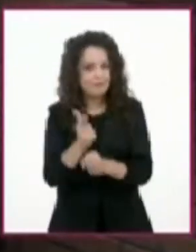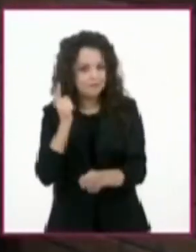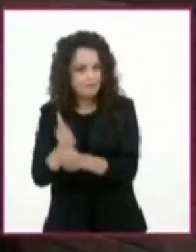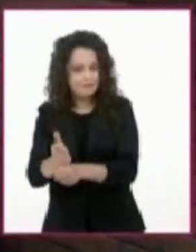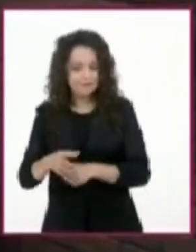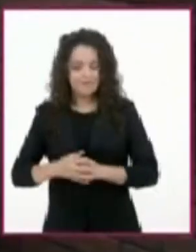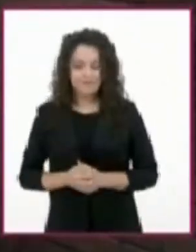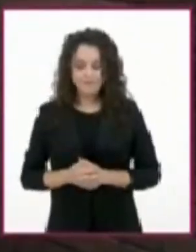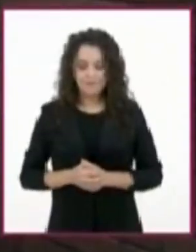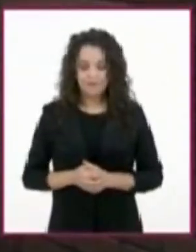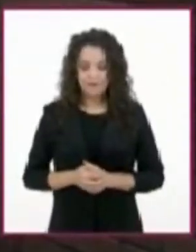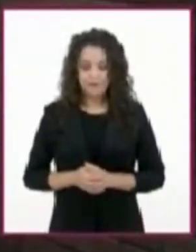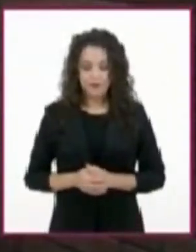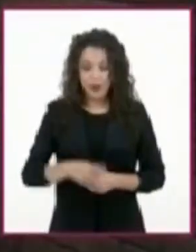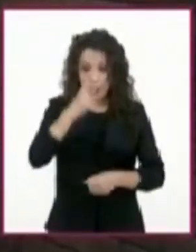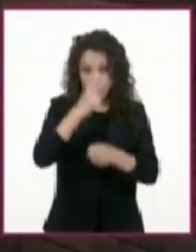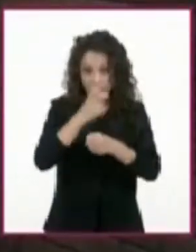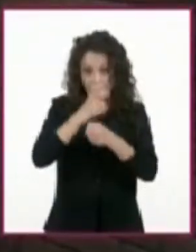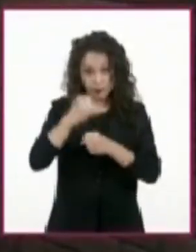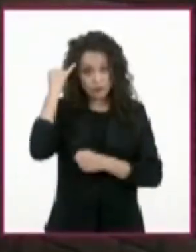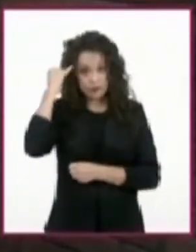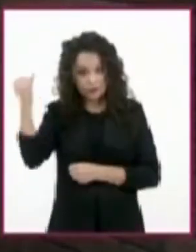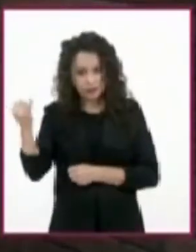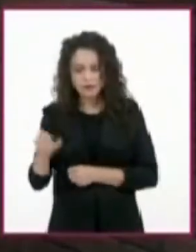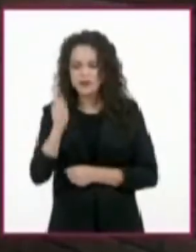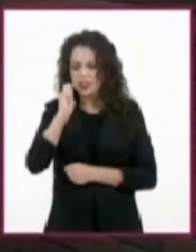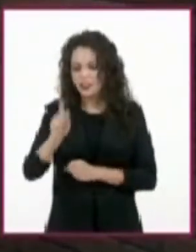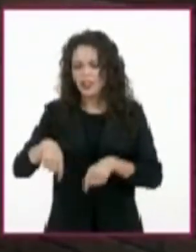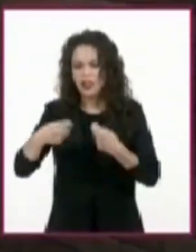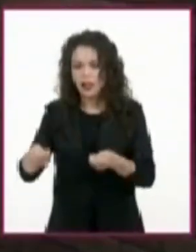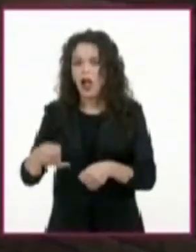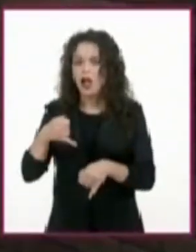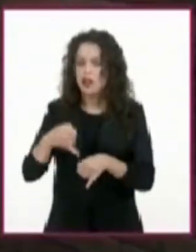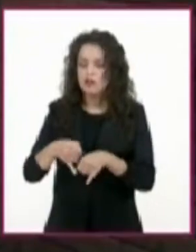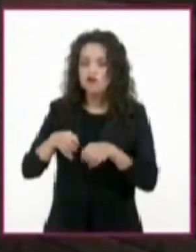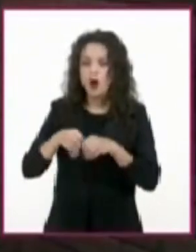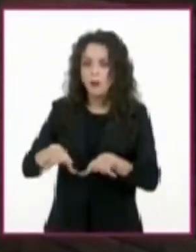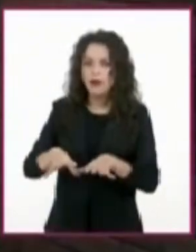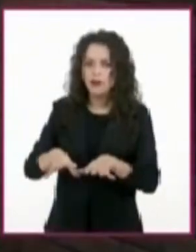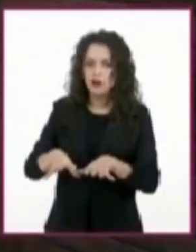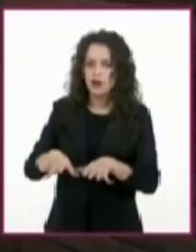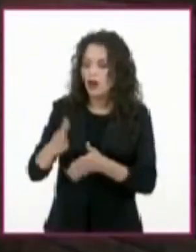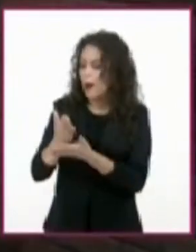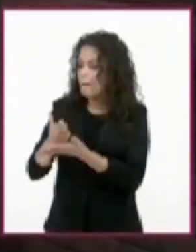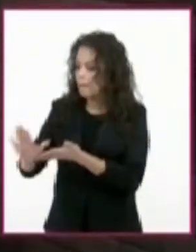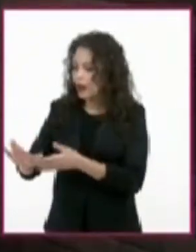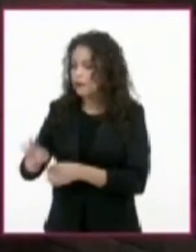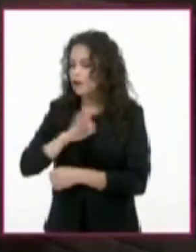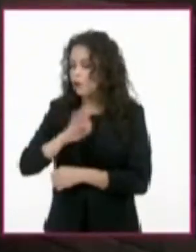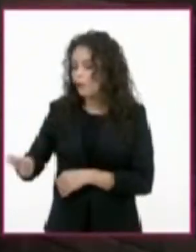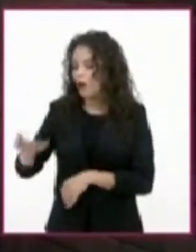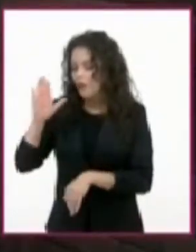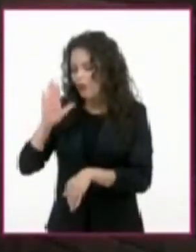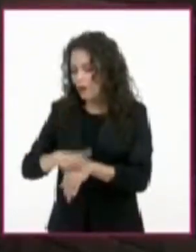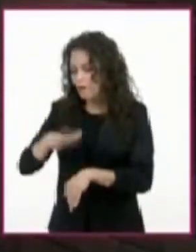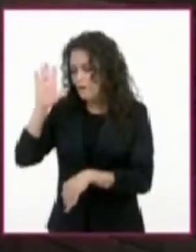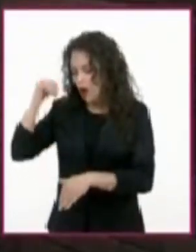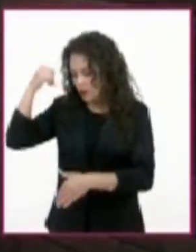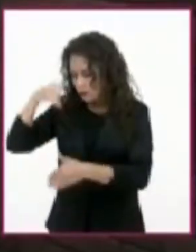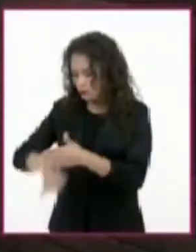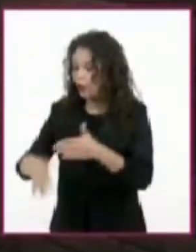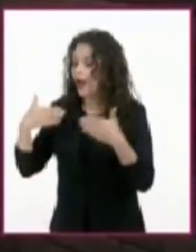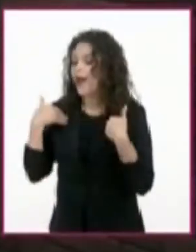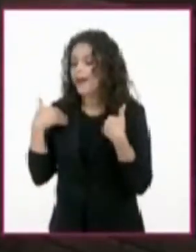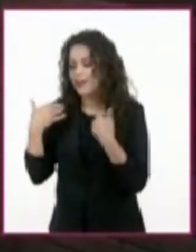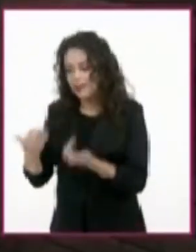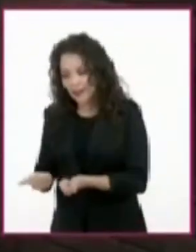Las ideas secundarias, en cambio, aportan información adicional que permiten comprender con mayor profundidad la idea principal. Se